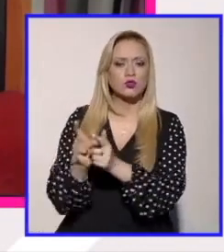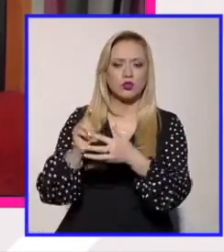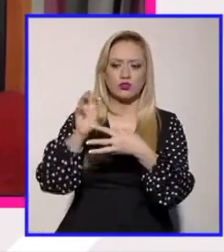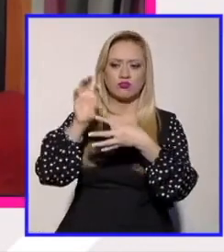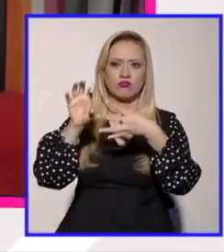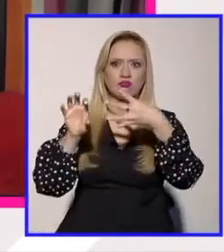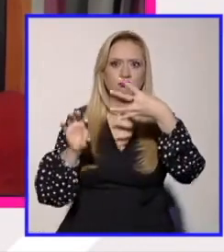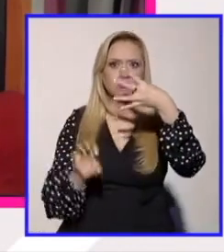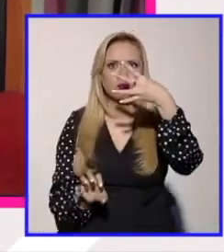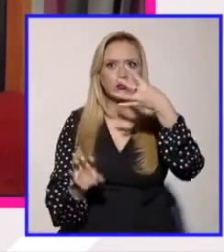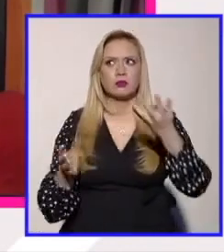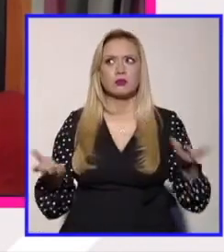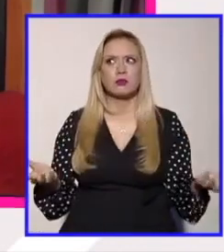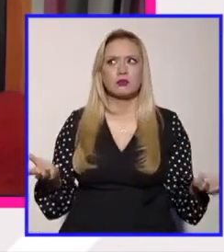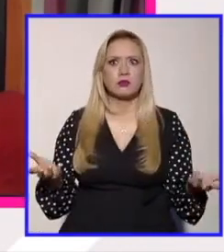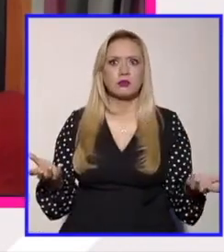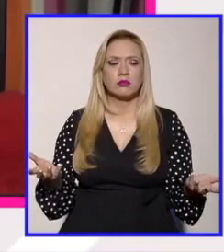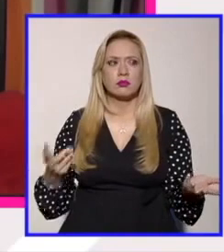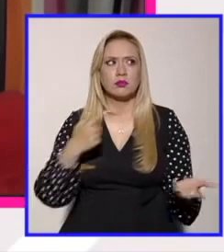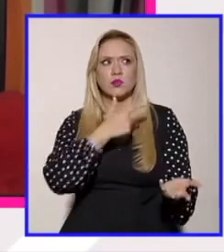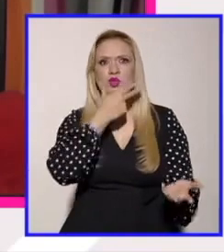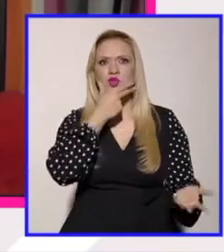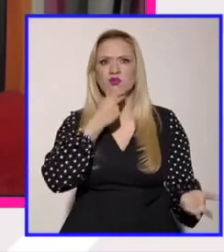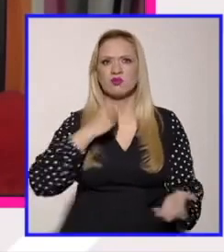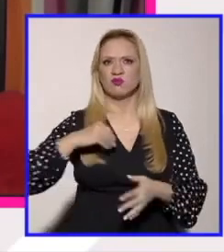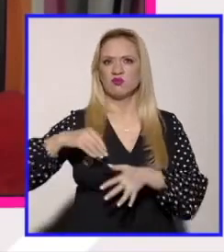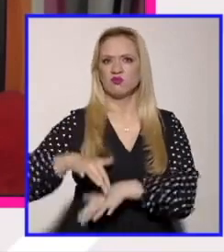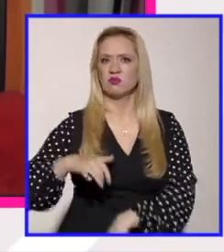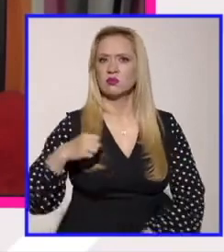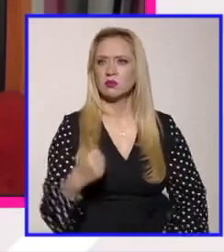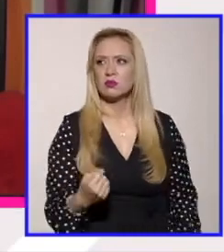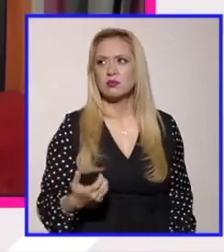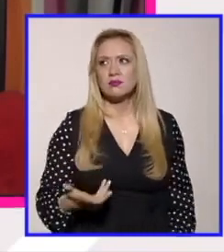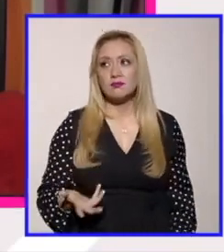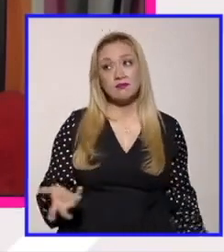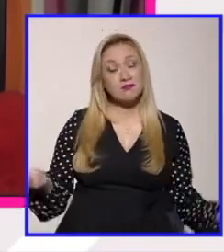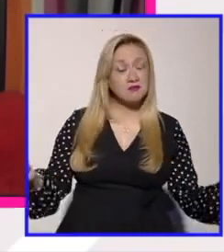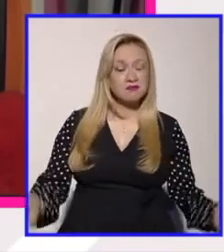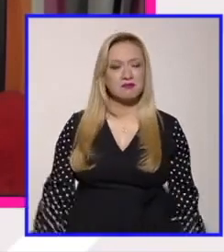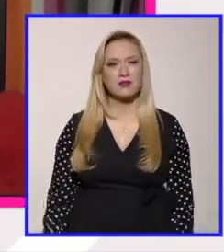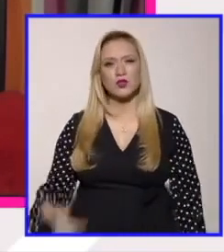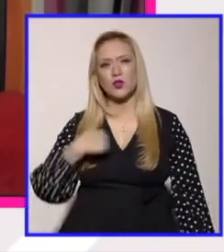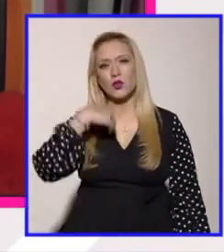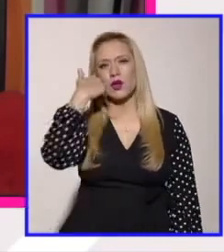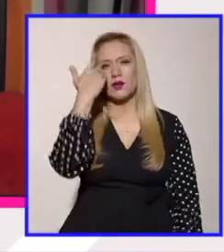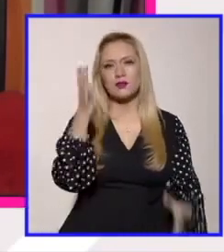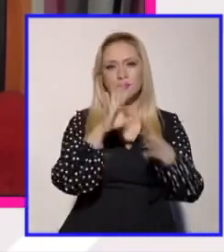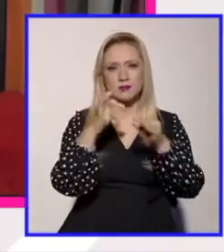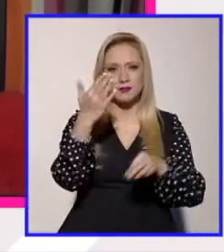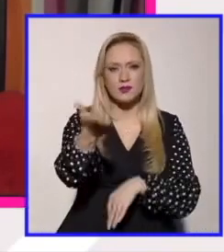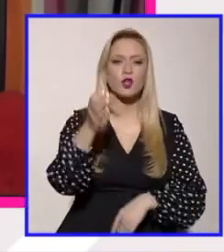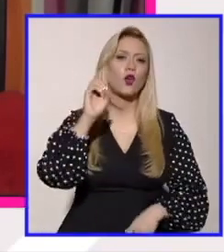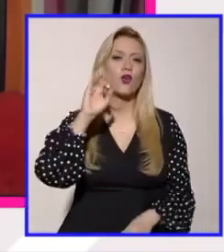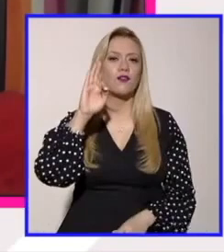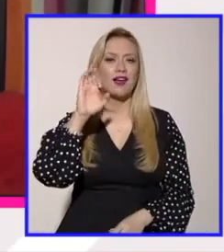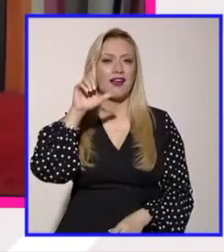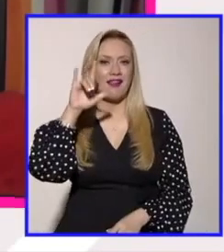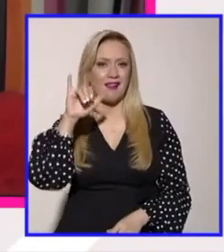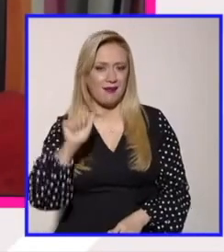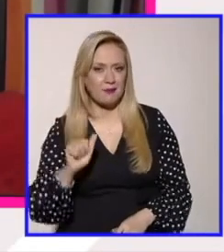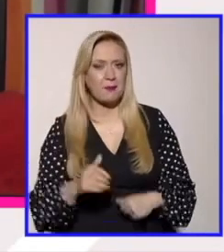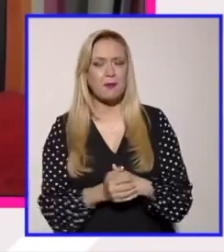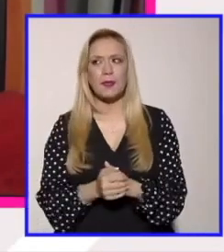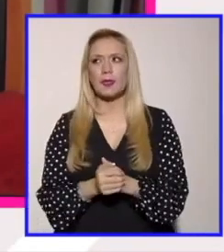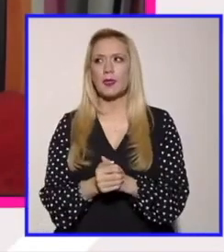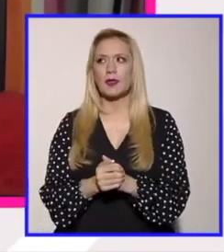de el propio patriarcado no lo sé pero bueno quisiera yo regresar contigo Ophelia justo sobre